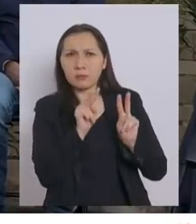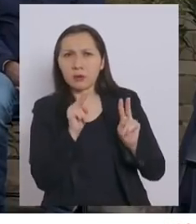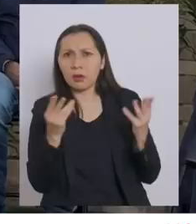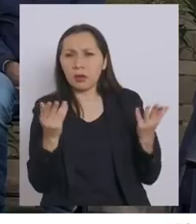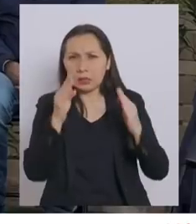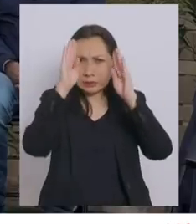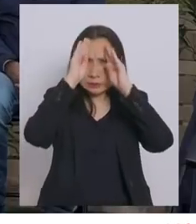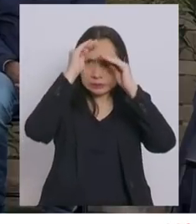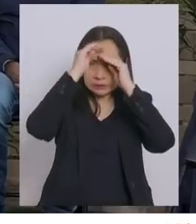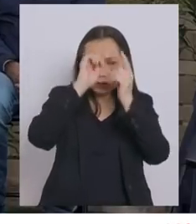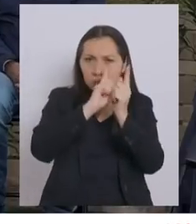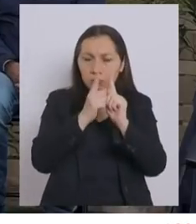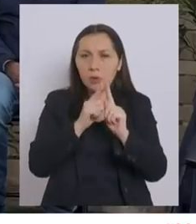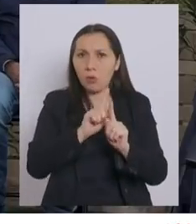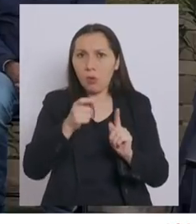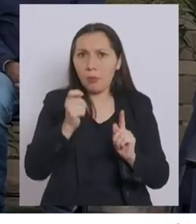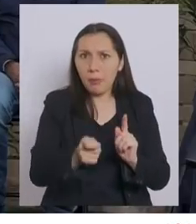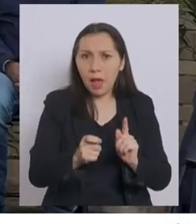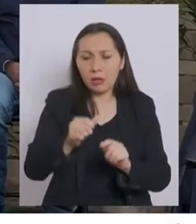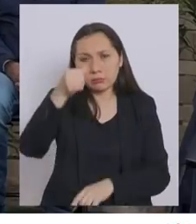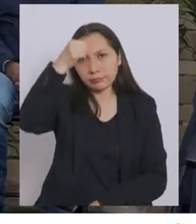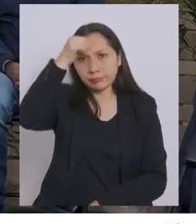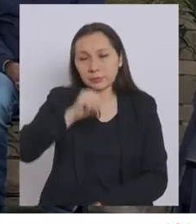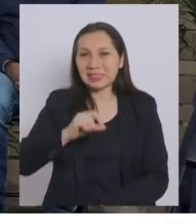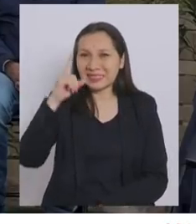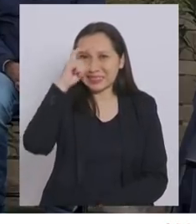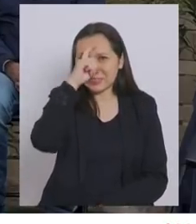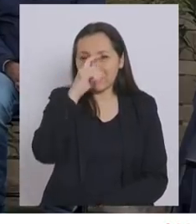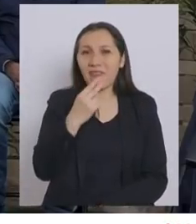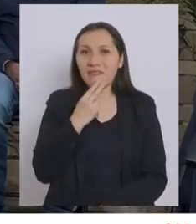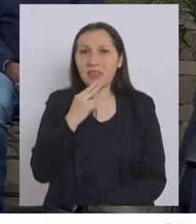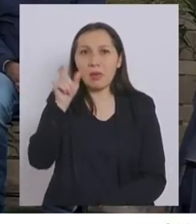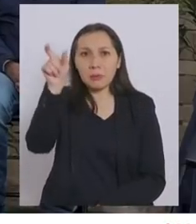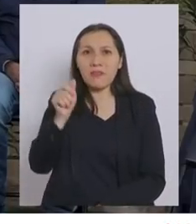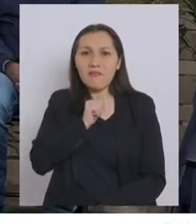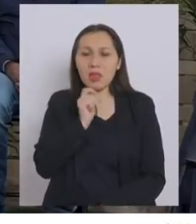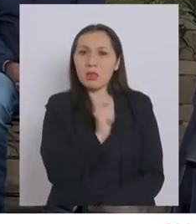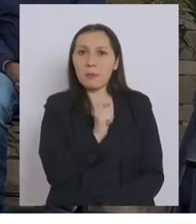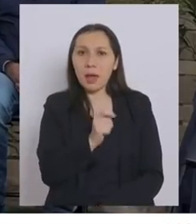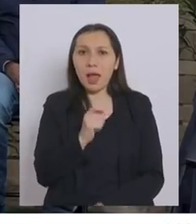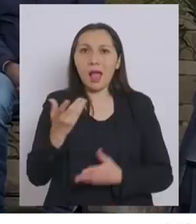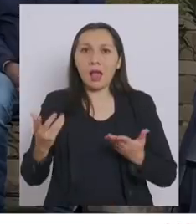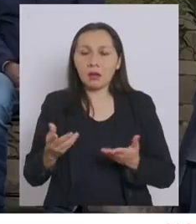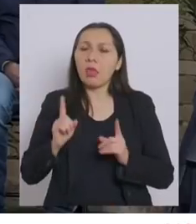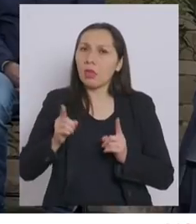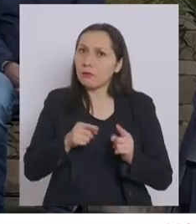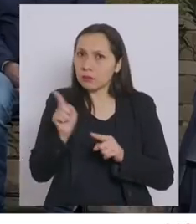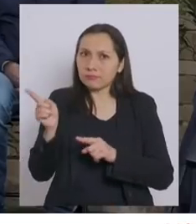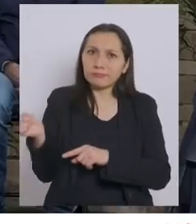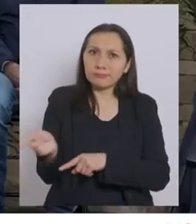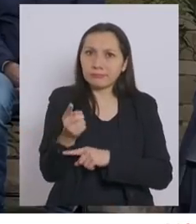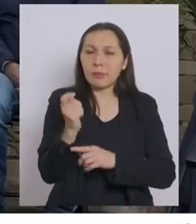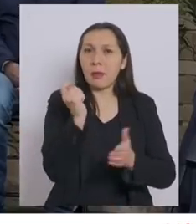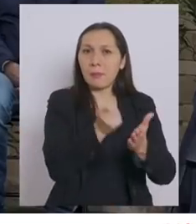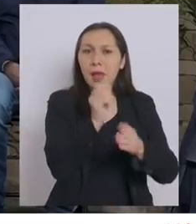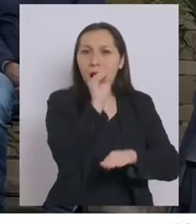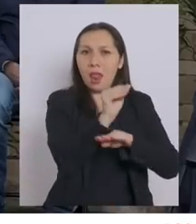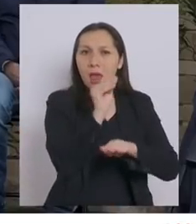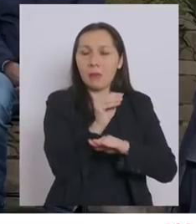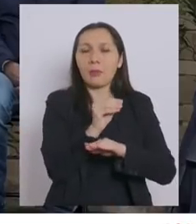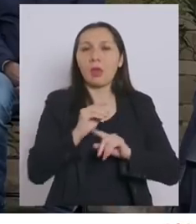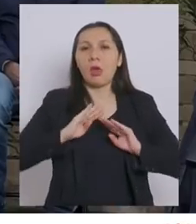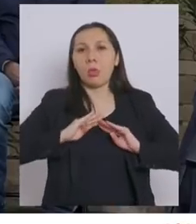estableciendo sanciones de forma tal que dificulta la vida del deudor, estimulándolo a pagar las pensiones de alimento y